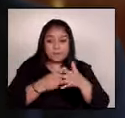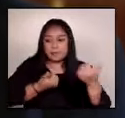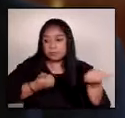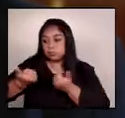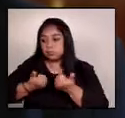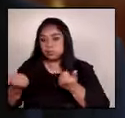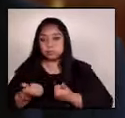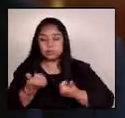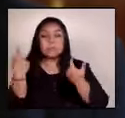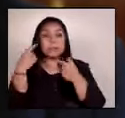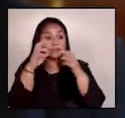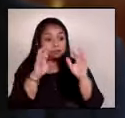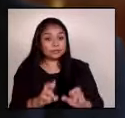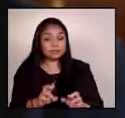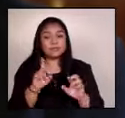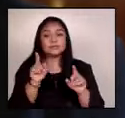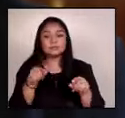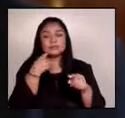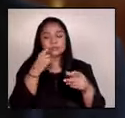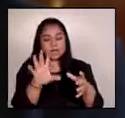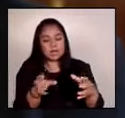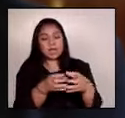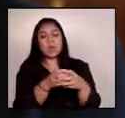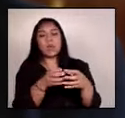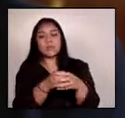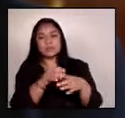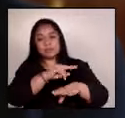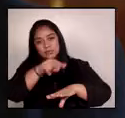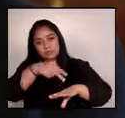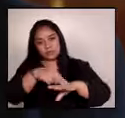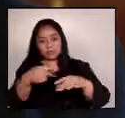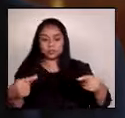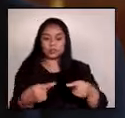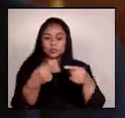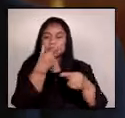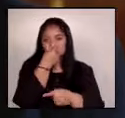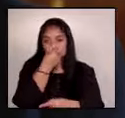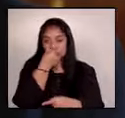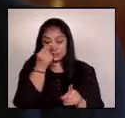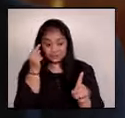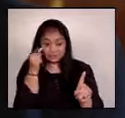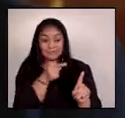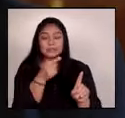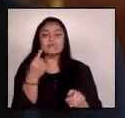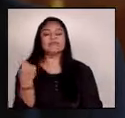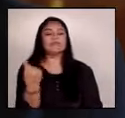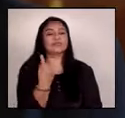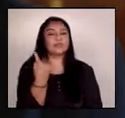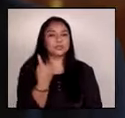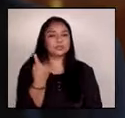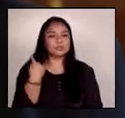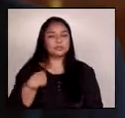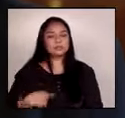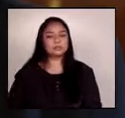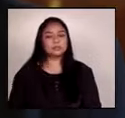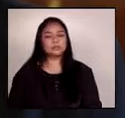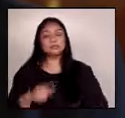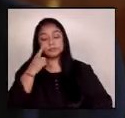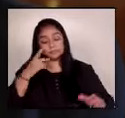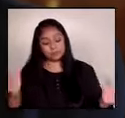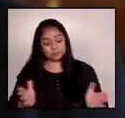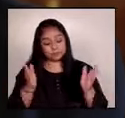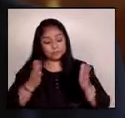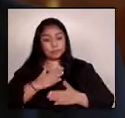para lo cual la Comisión Nacional contra la Corrupción es central. Recuperar la